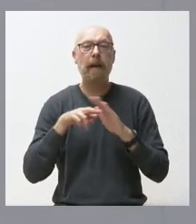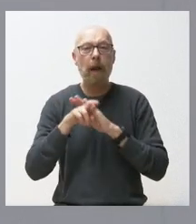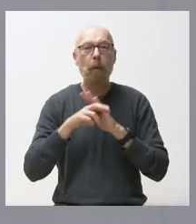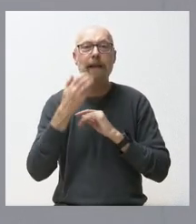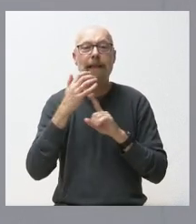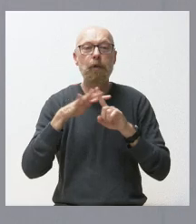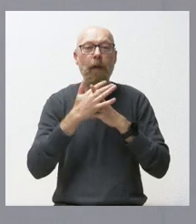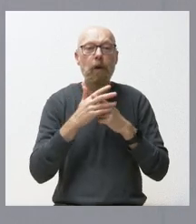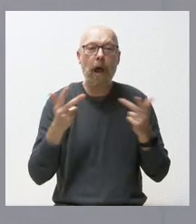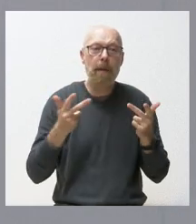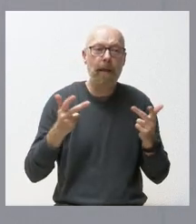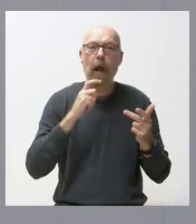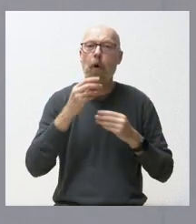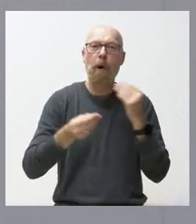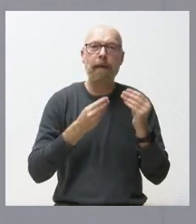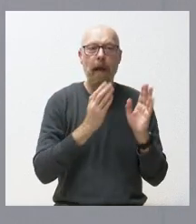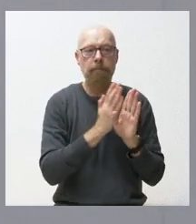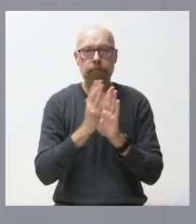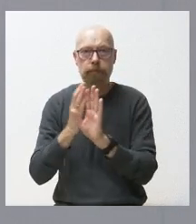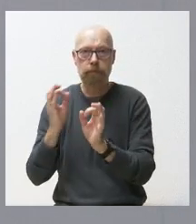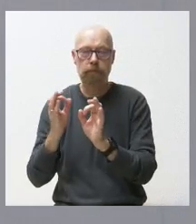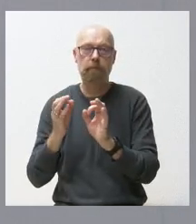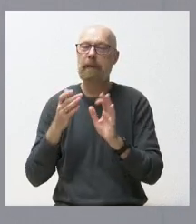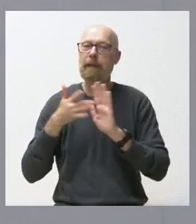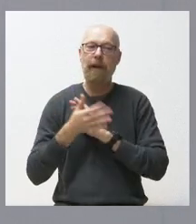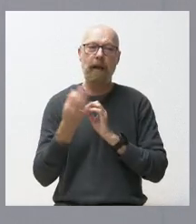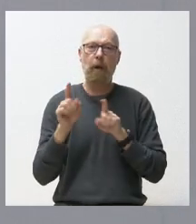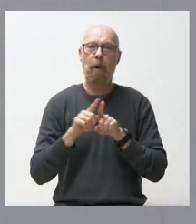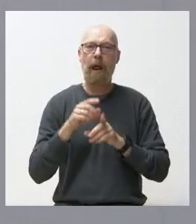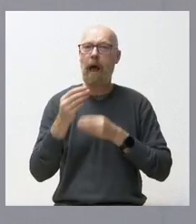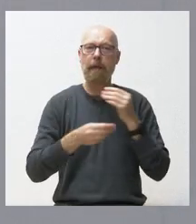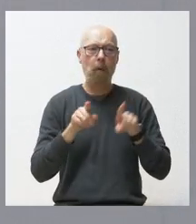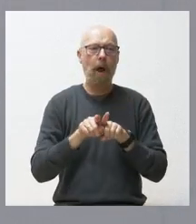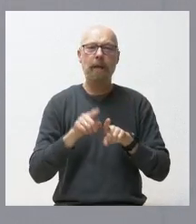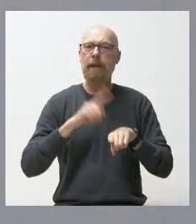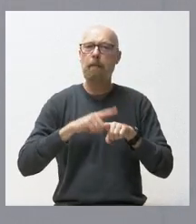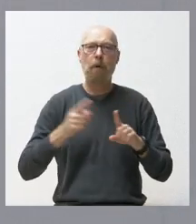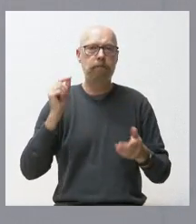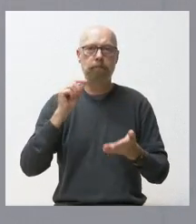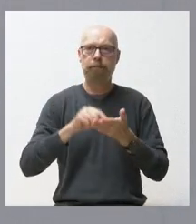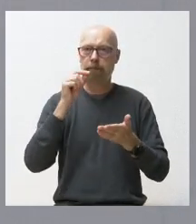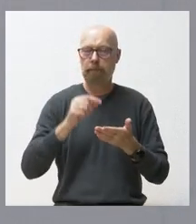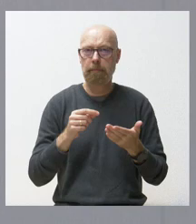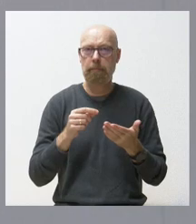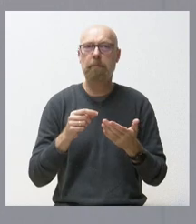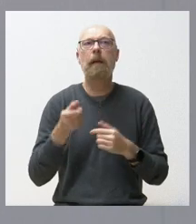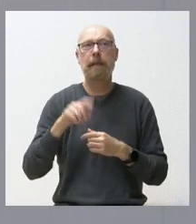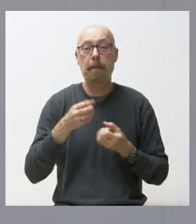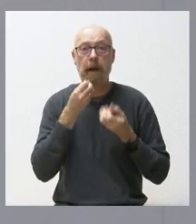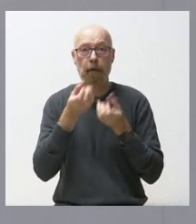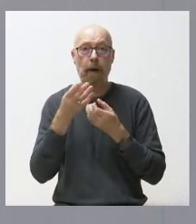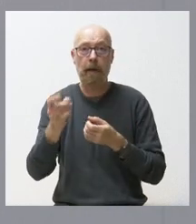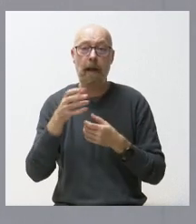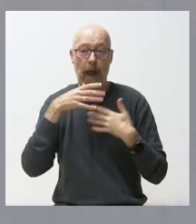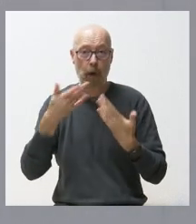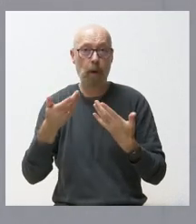emergencia. Se trata de actuar como estamos haciéndolo en el menor tiempo posible. Y les informamos asimismo de que actualmente el operativo